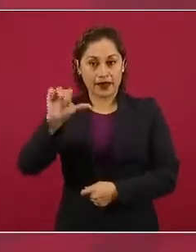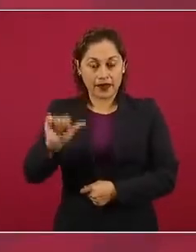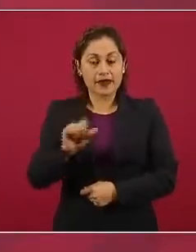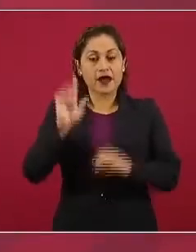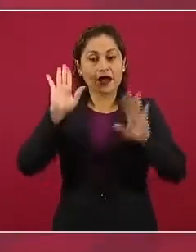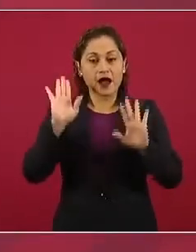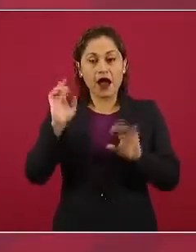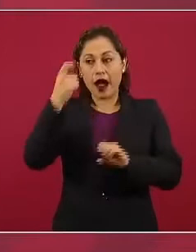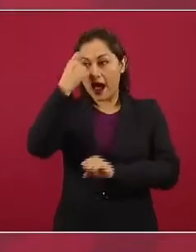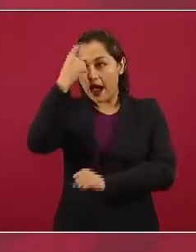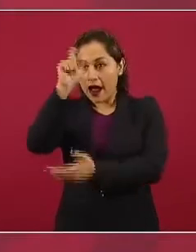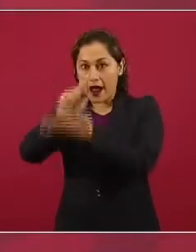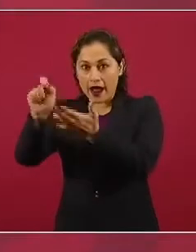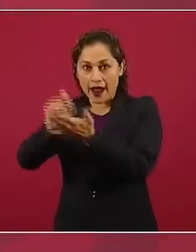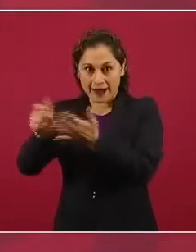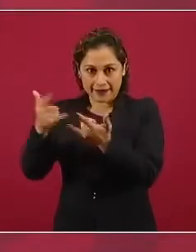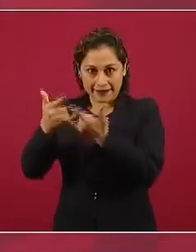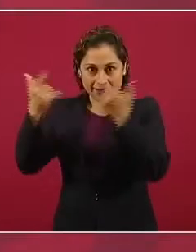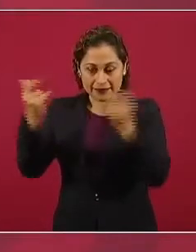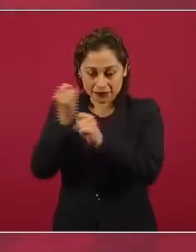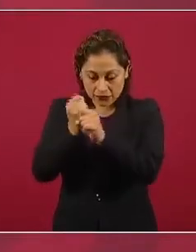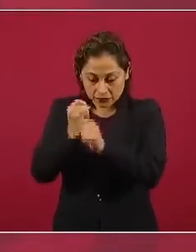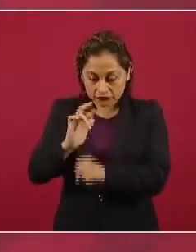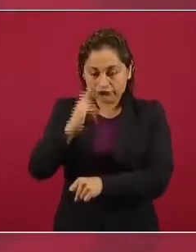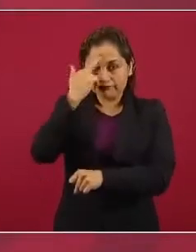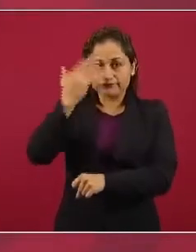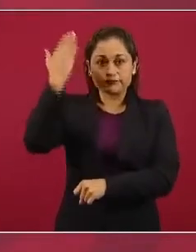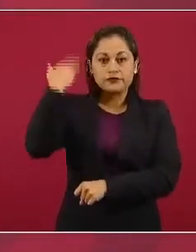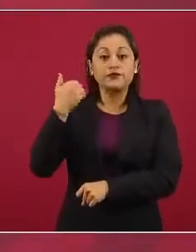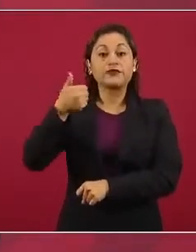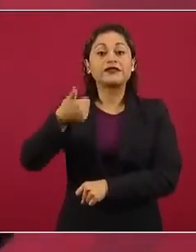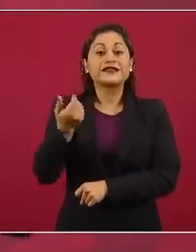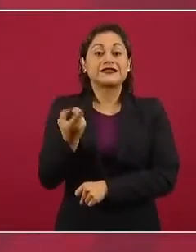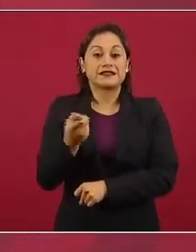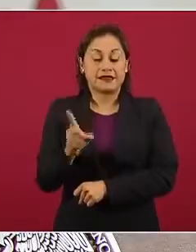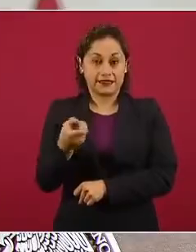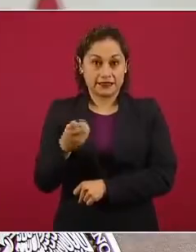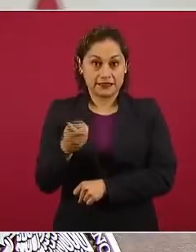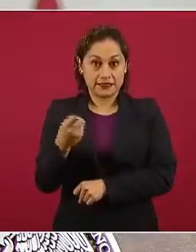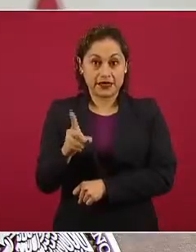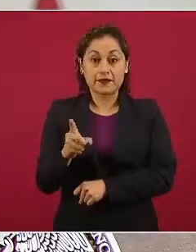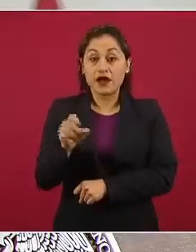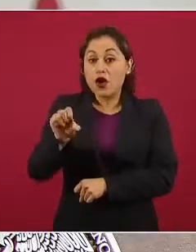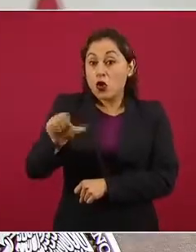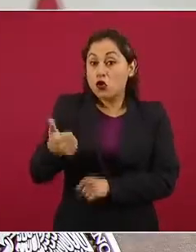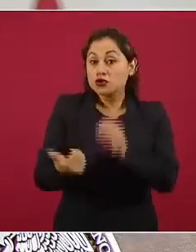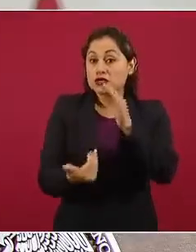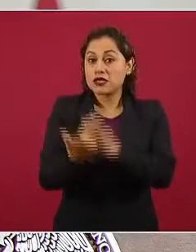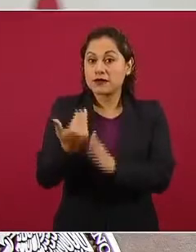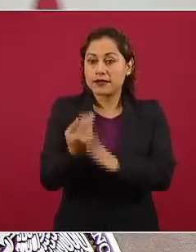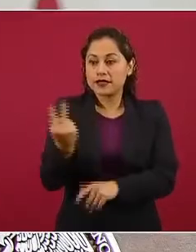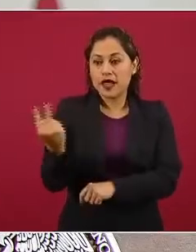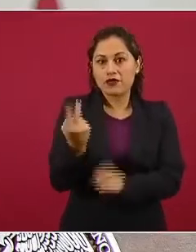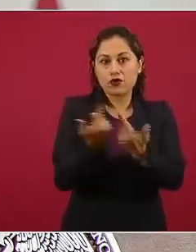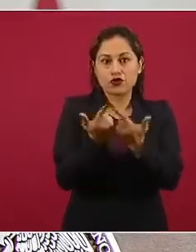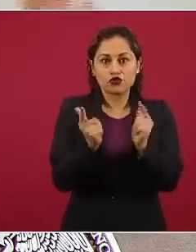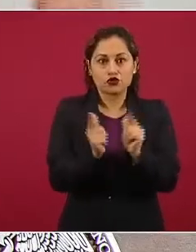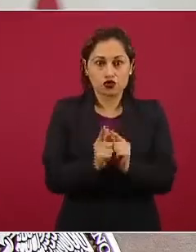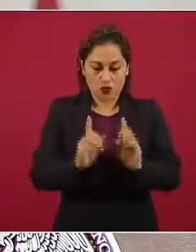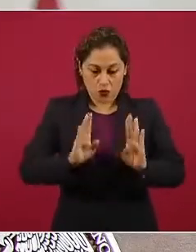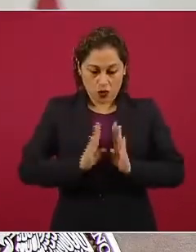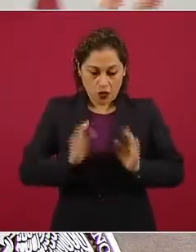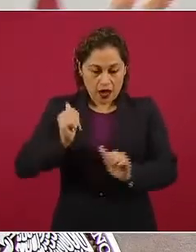el 6 de diciembre, era diciembre también, el 6 de diciembre a las 11 de la mañana, ambos ejércitos se encontraron en Chapultepec.